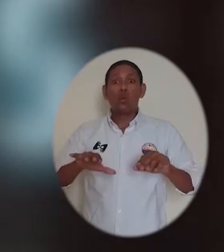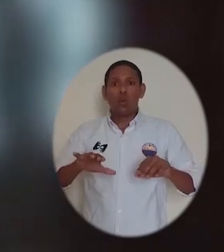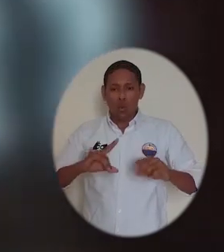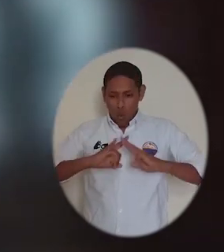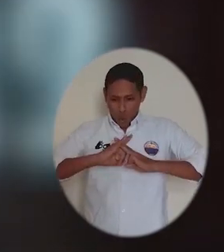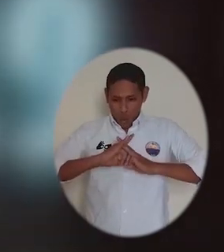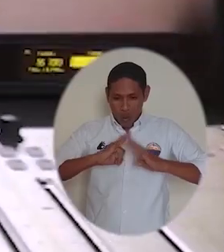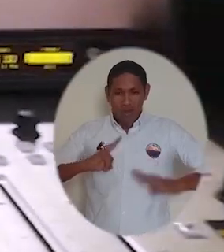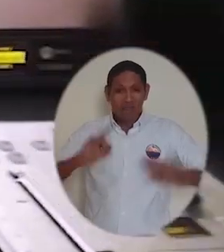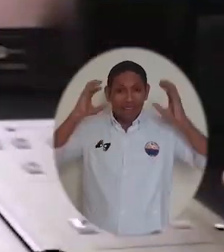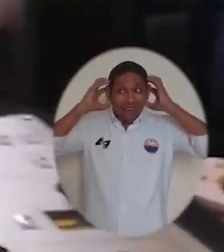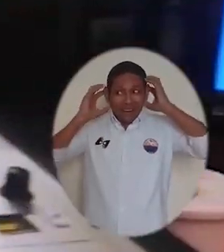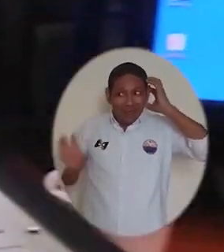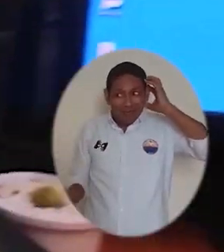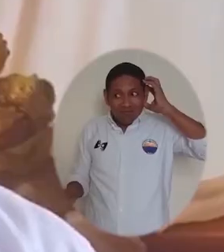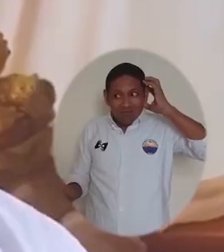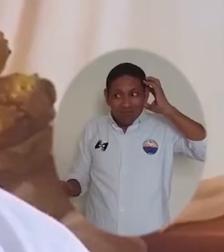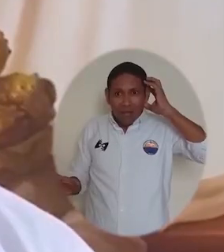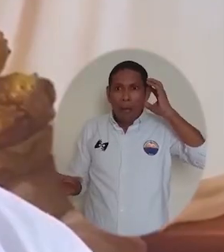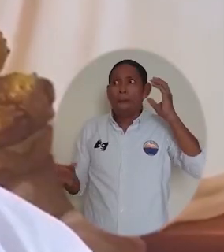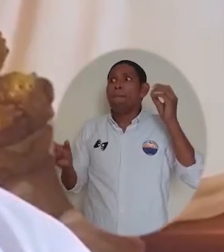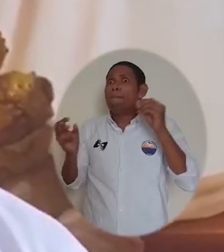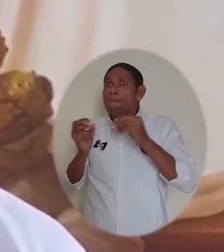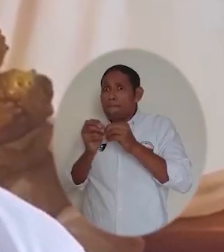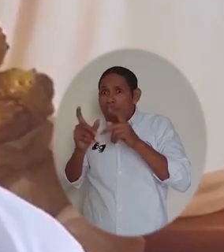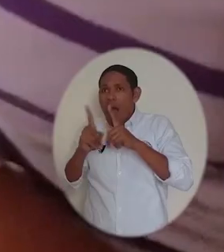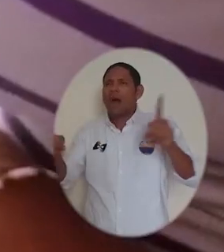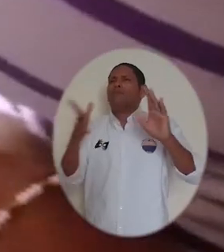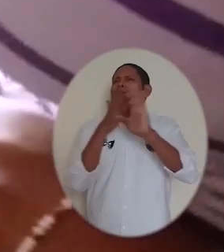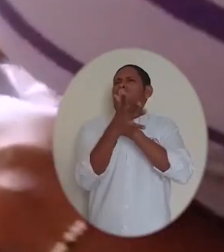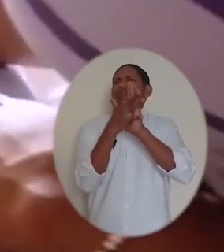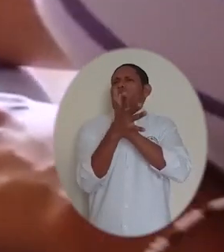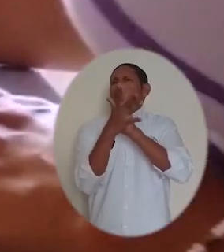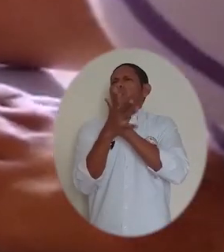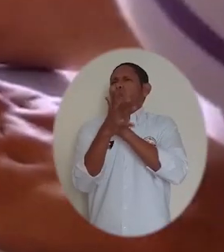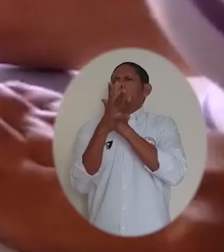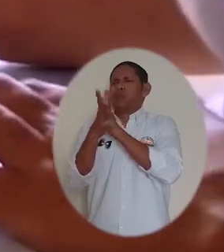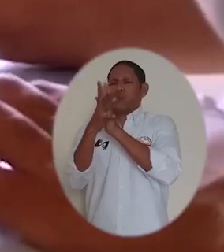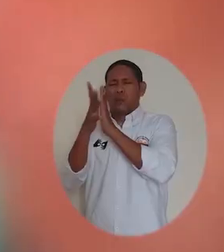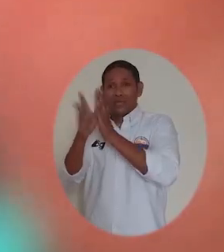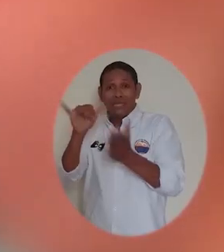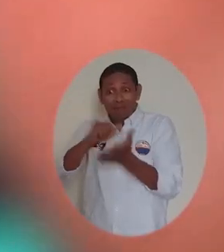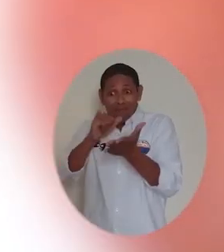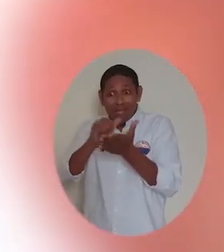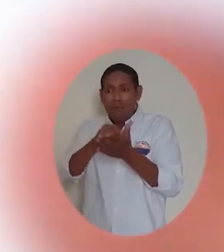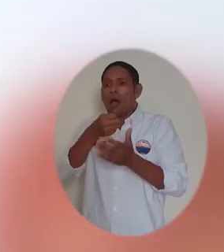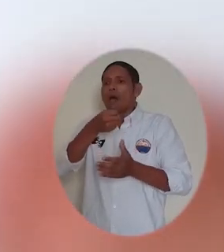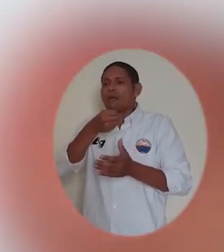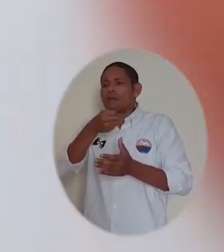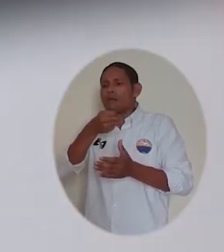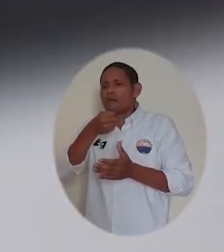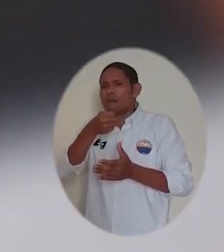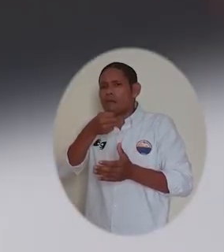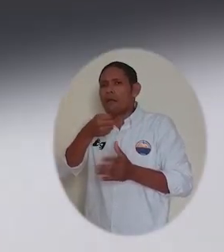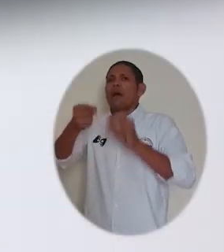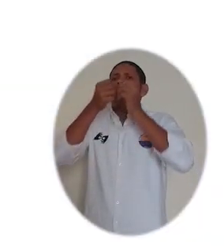través de la Unimagdalena Radio estamos llegando a mucho más gente brindando la posibilidad de adquirir a través de este medio de